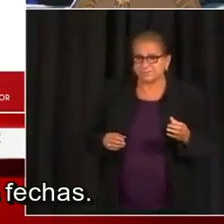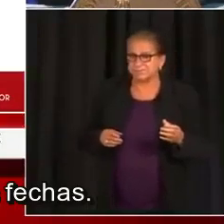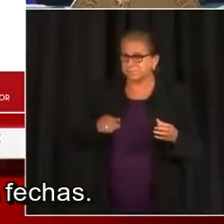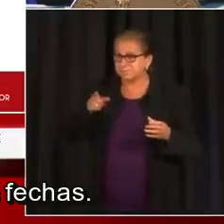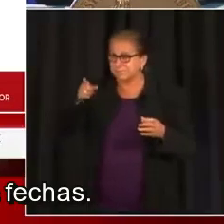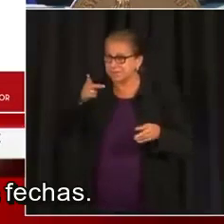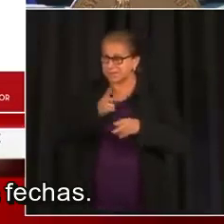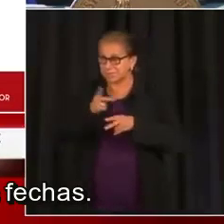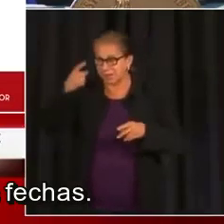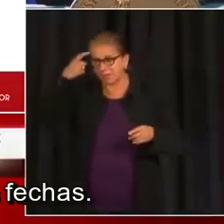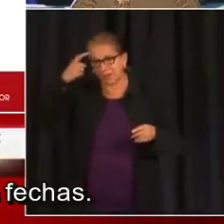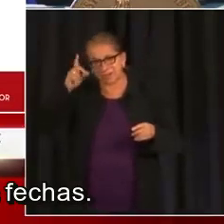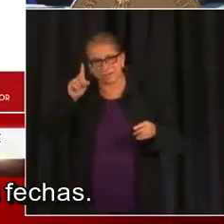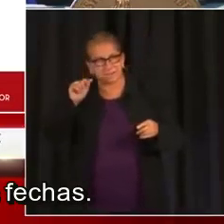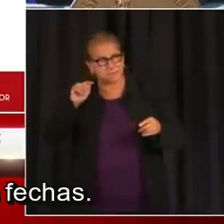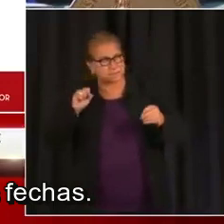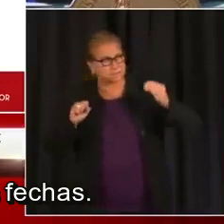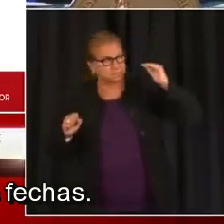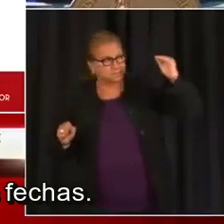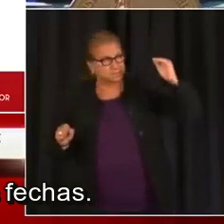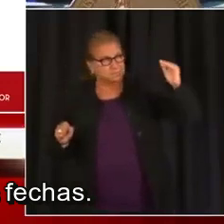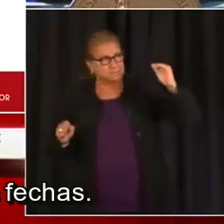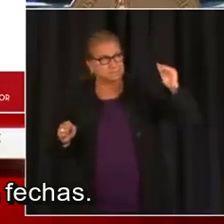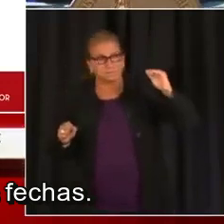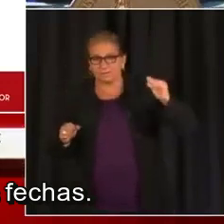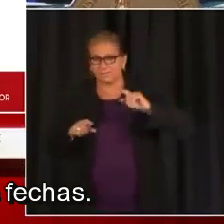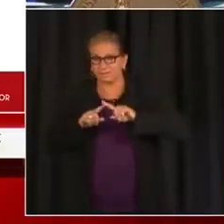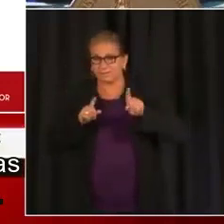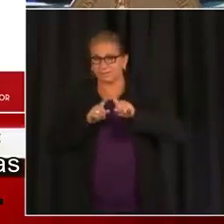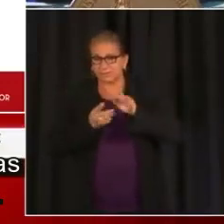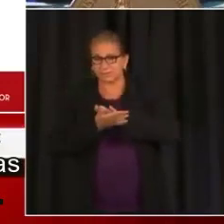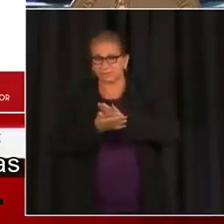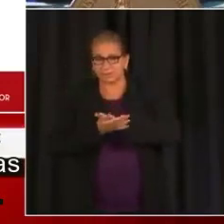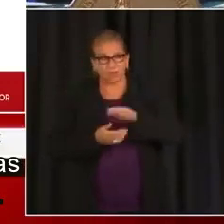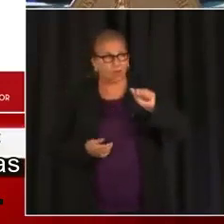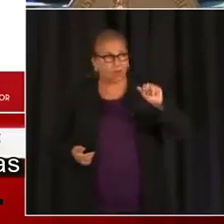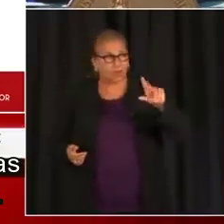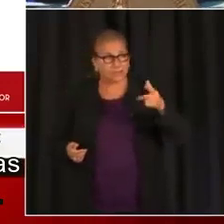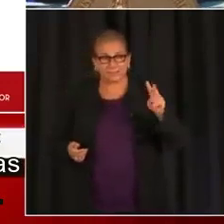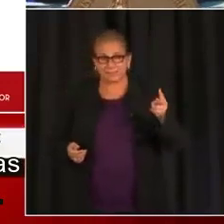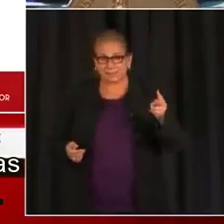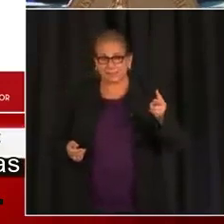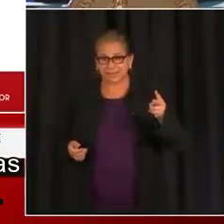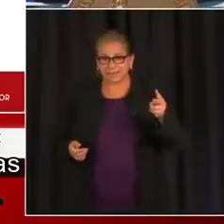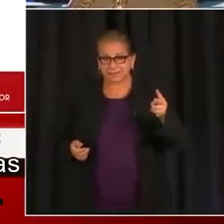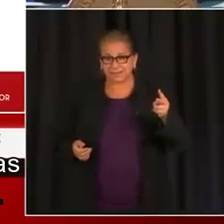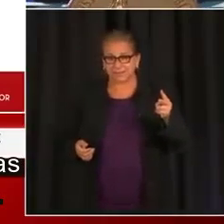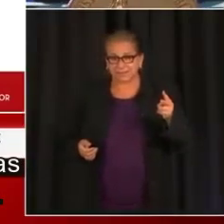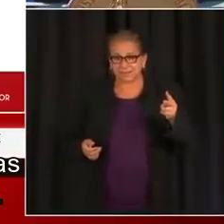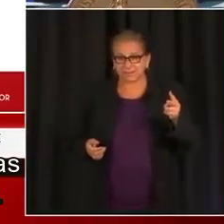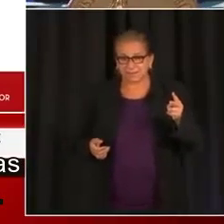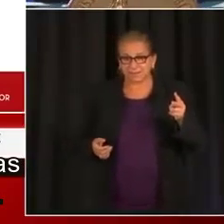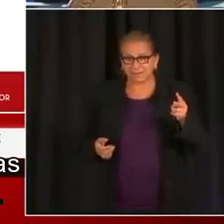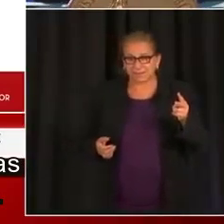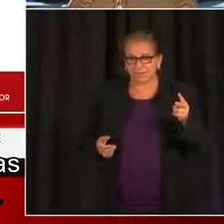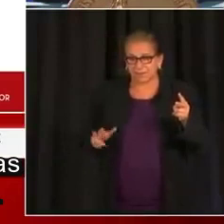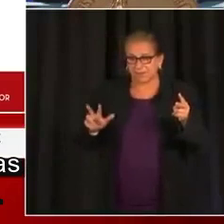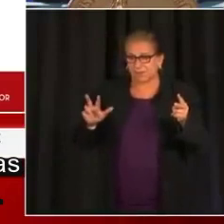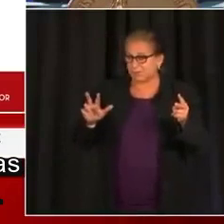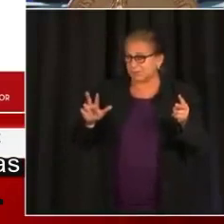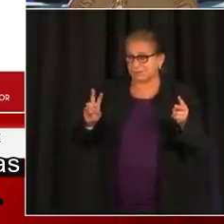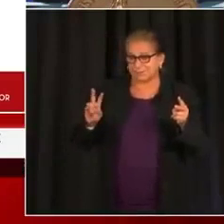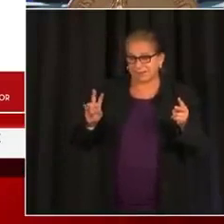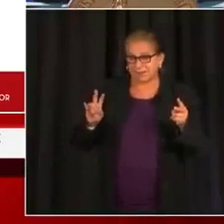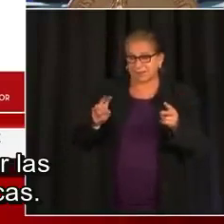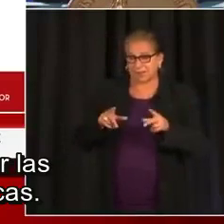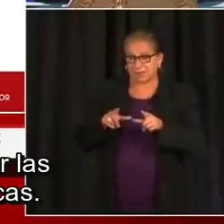Son fechas que es importante que recuerden. Las familias van a poder hacer citas desde el lunes 2